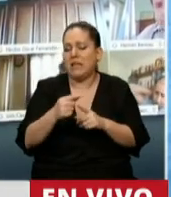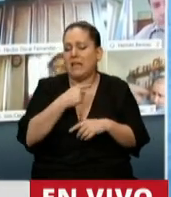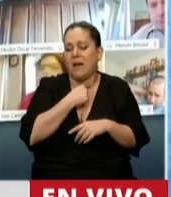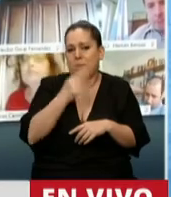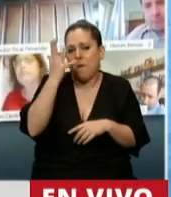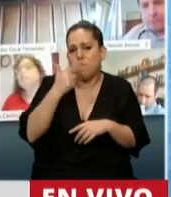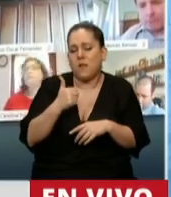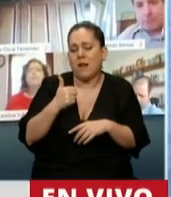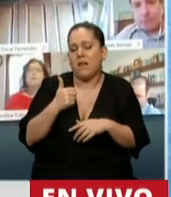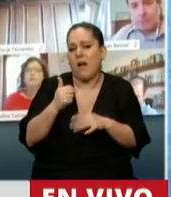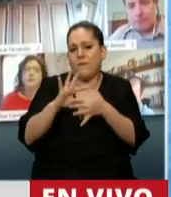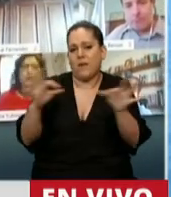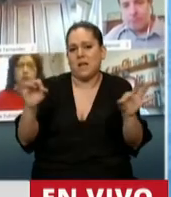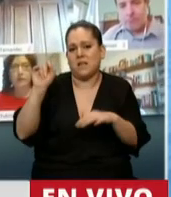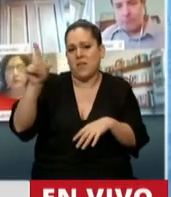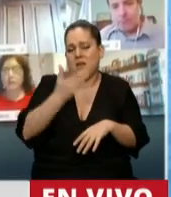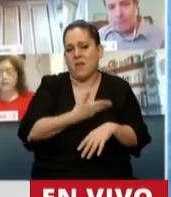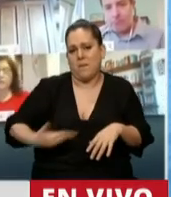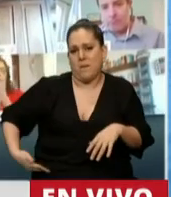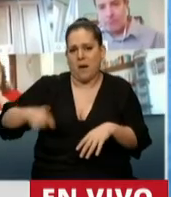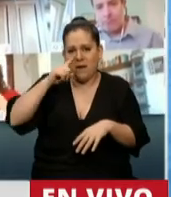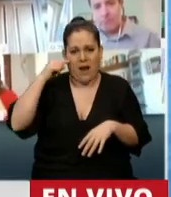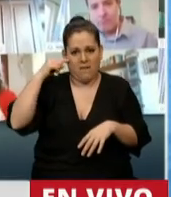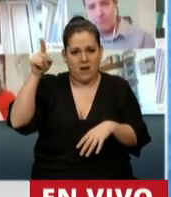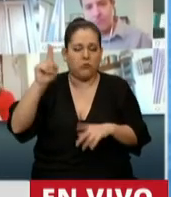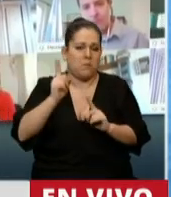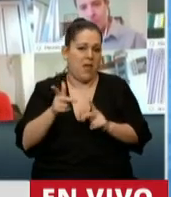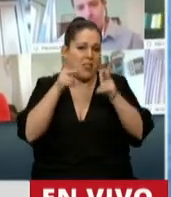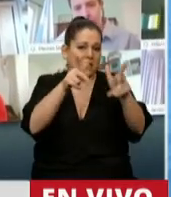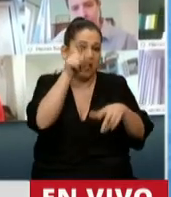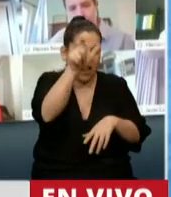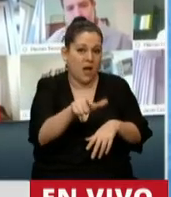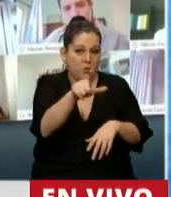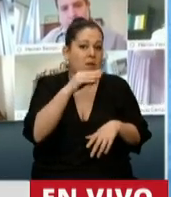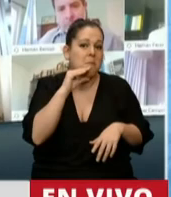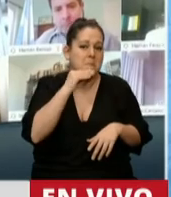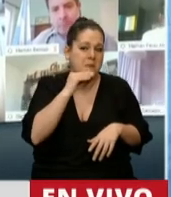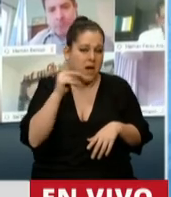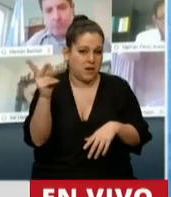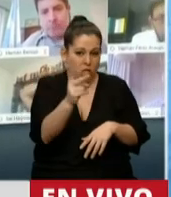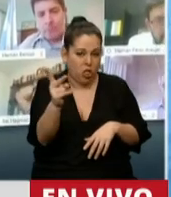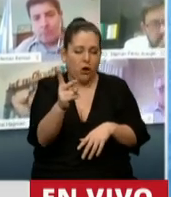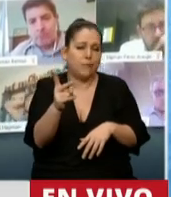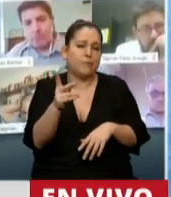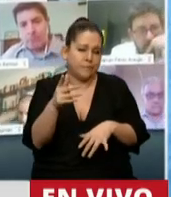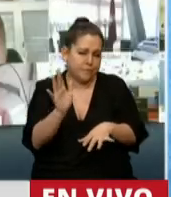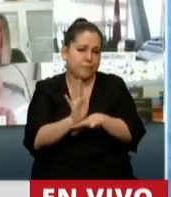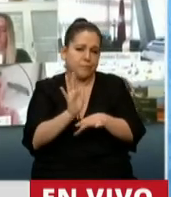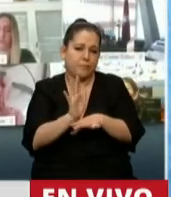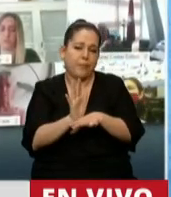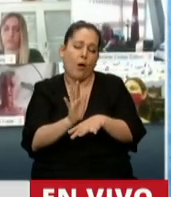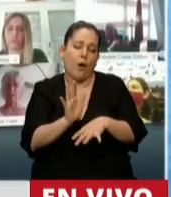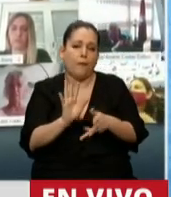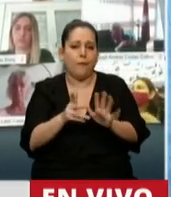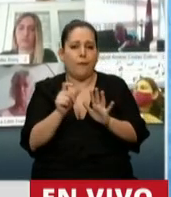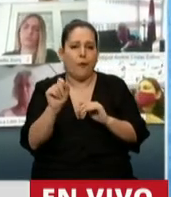presidente y decirle a usted, señor presidente, que solo un necio diría que el encubrimiento no quedará